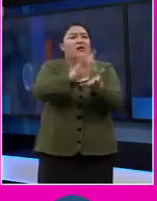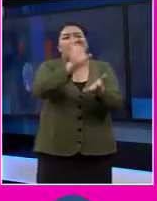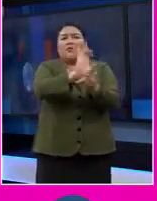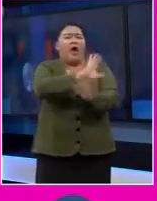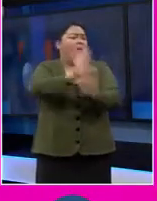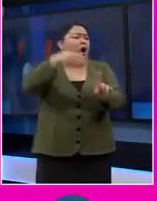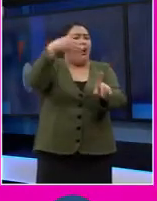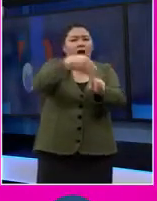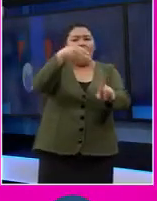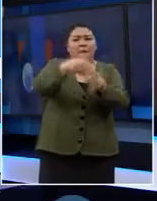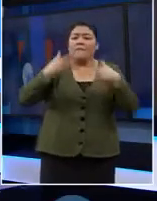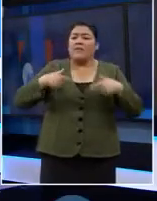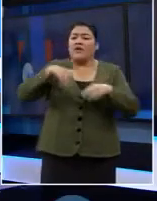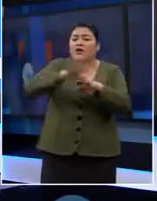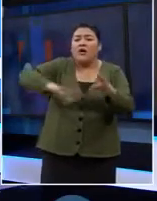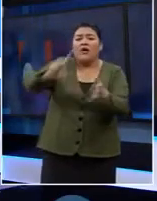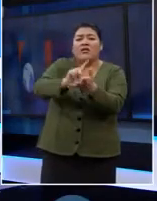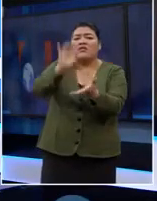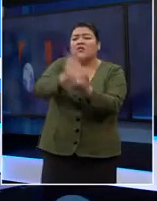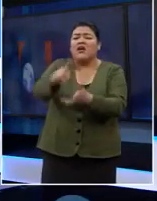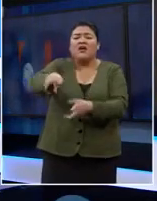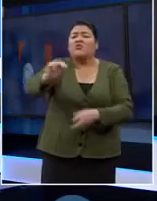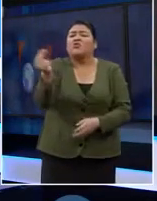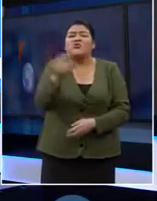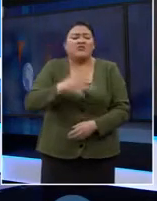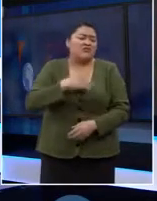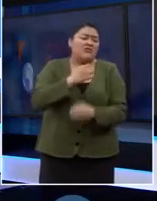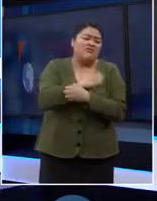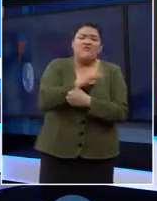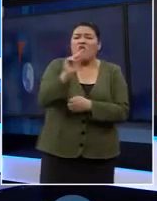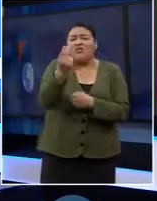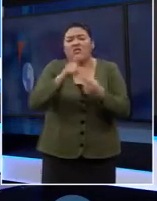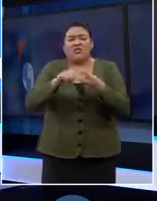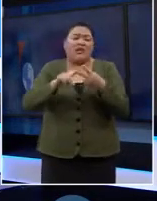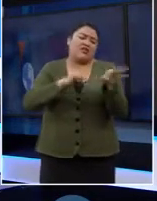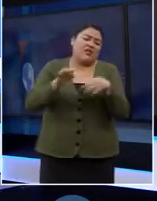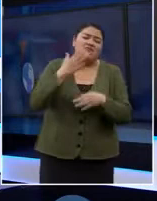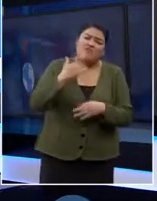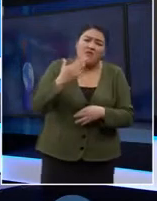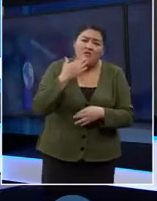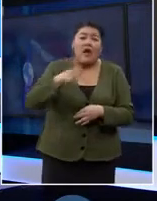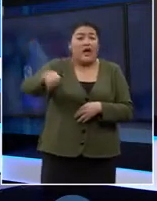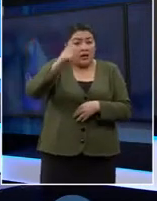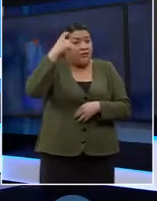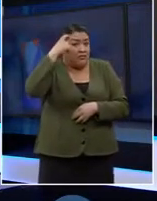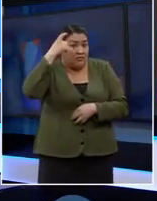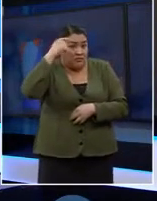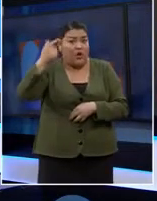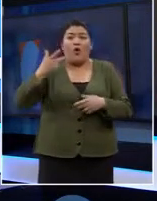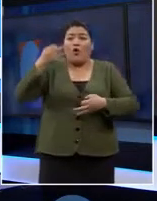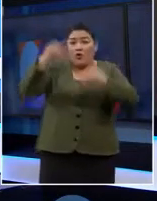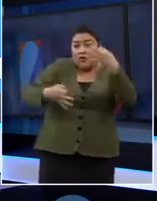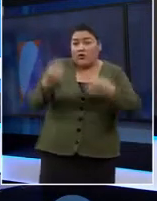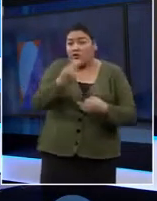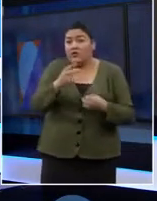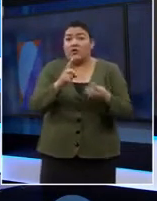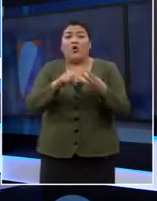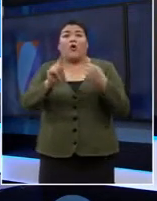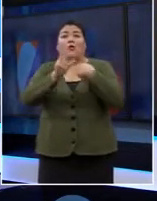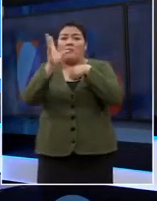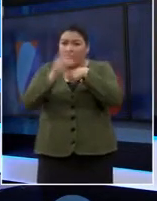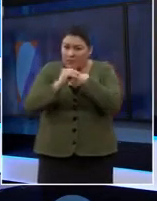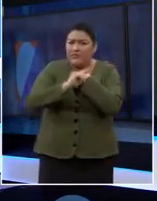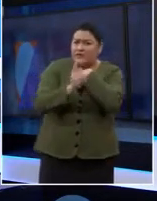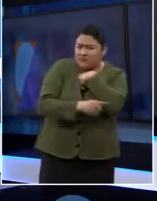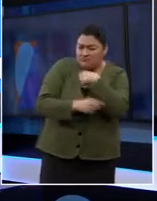ese aspecto médico y la persona con discapacidad no tuviera necesidad de educación, trabajo y muchas otras cosas, acceso a la justicia, derechos reproductivos.